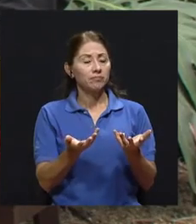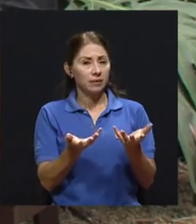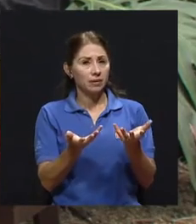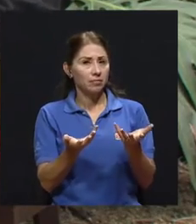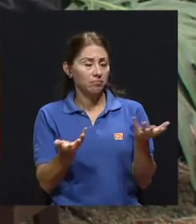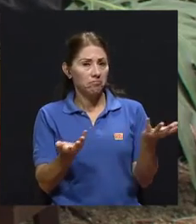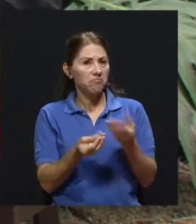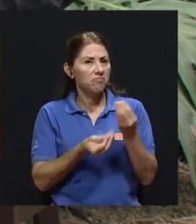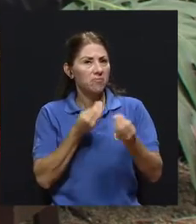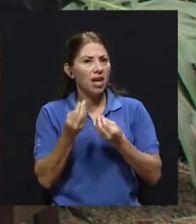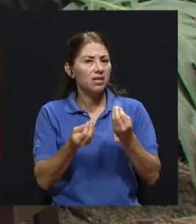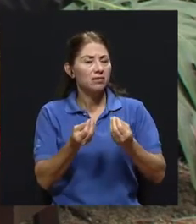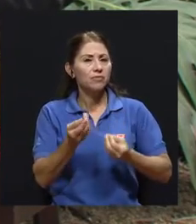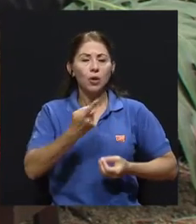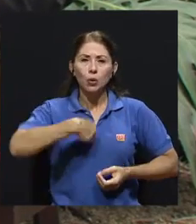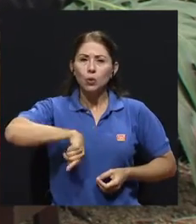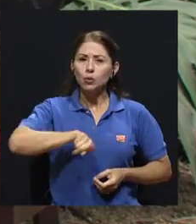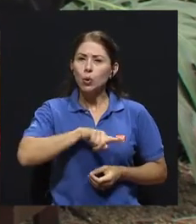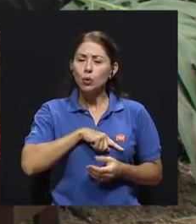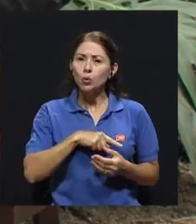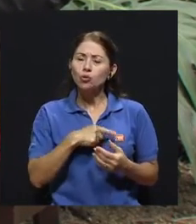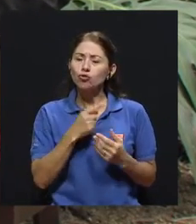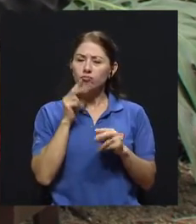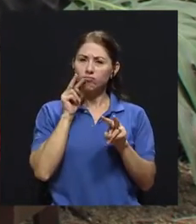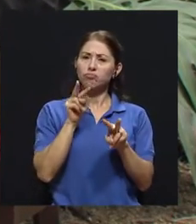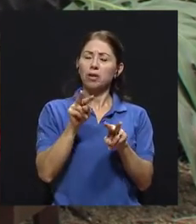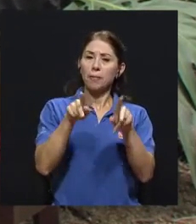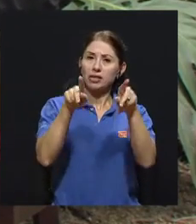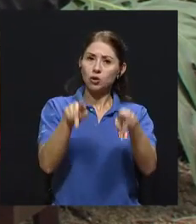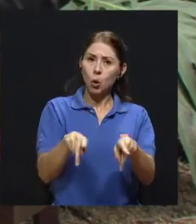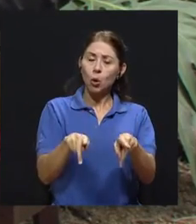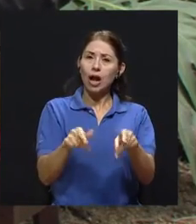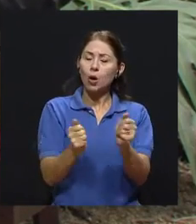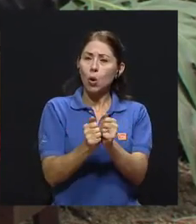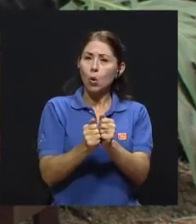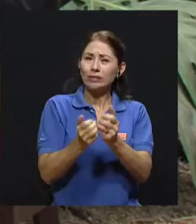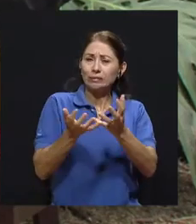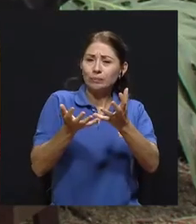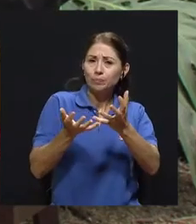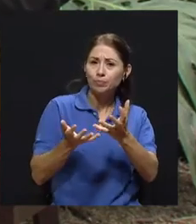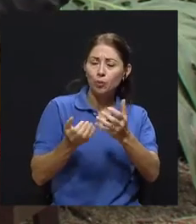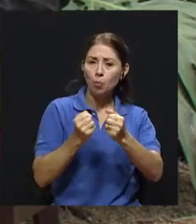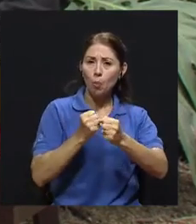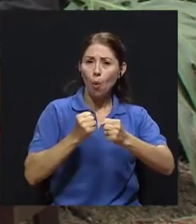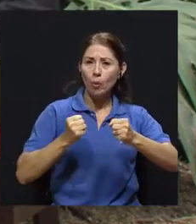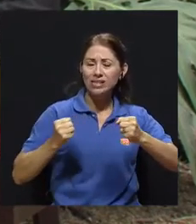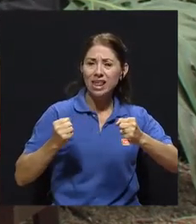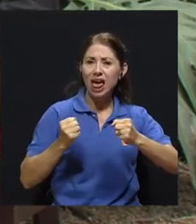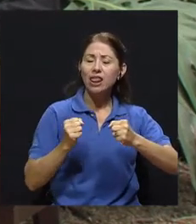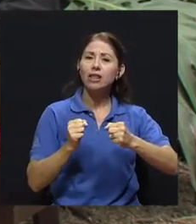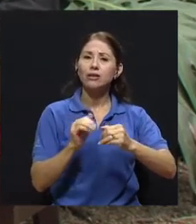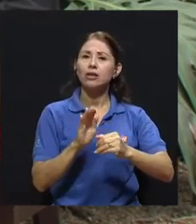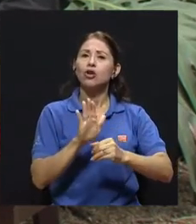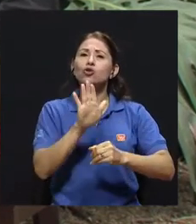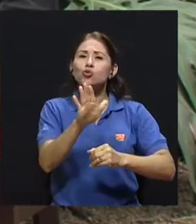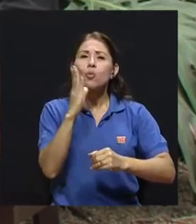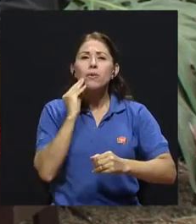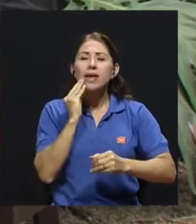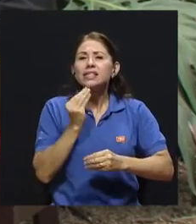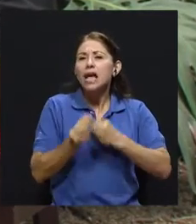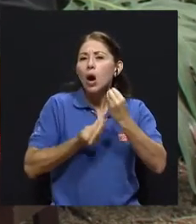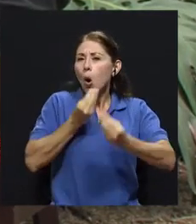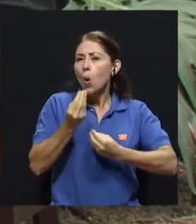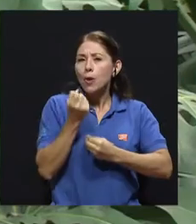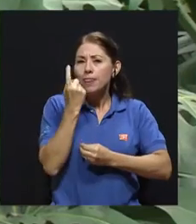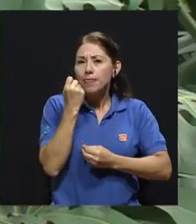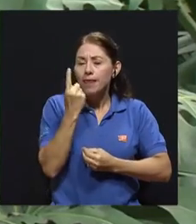¿Cómo debemos entender esa vivencia que tiene una persona con obesidad desde su autoestima, desde su